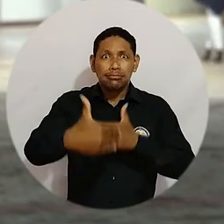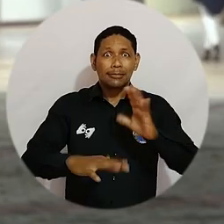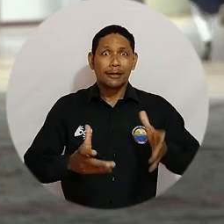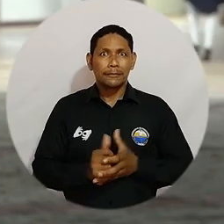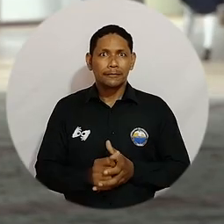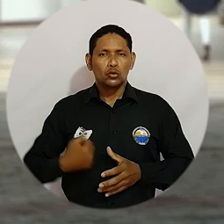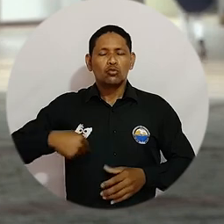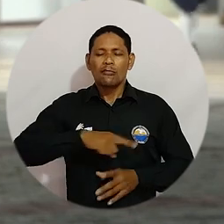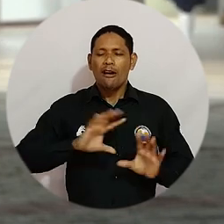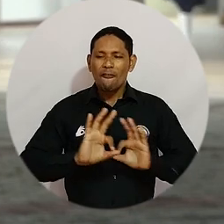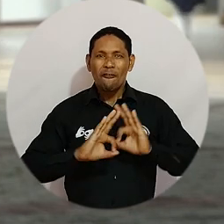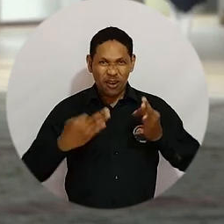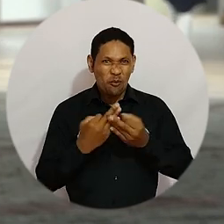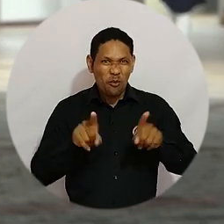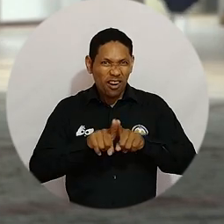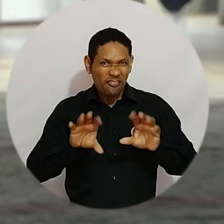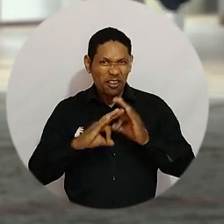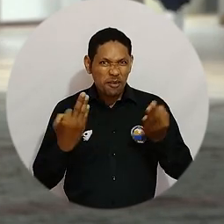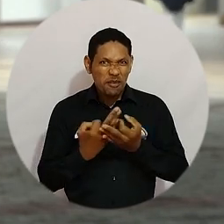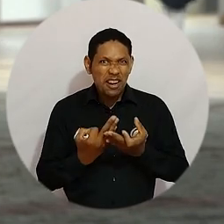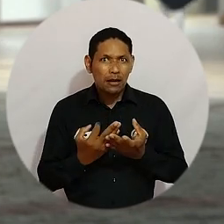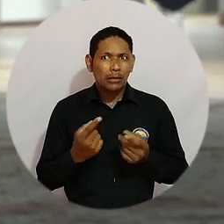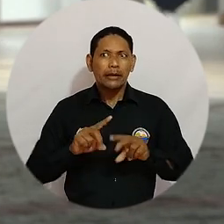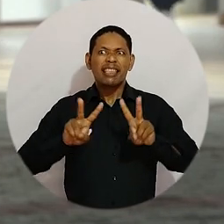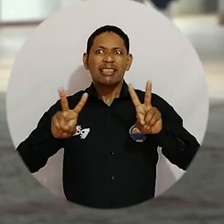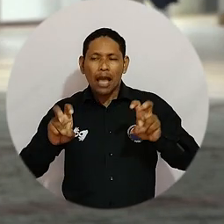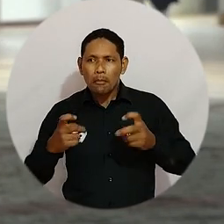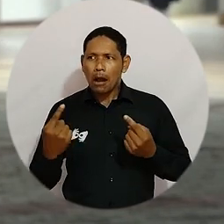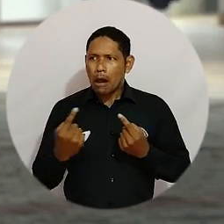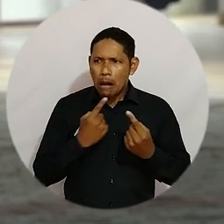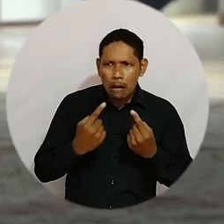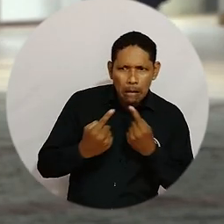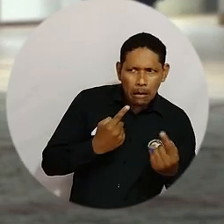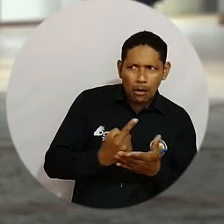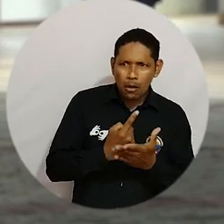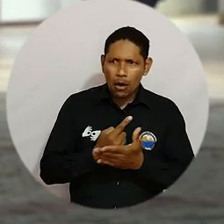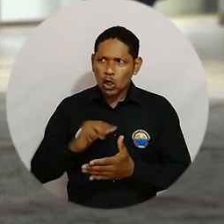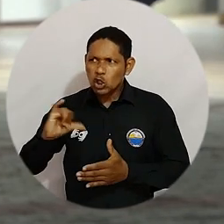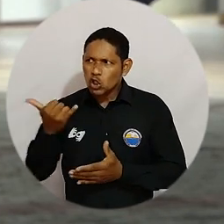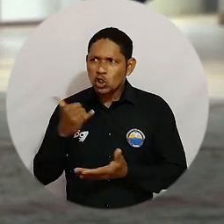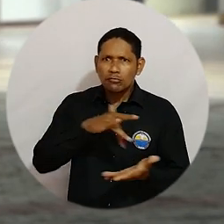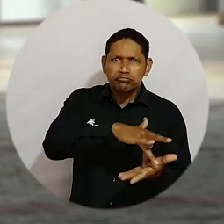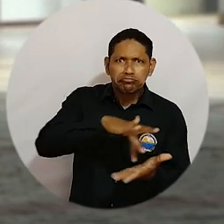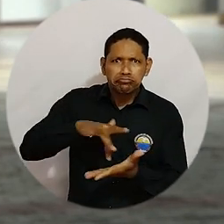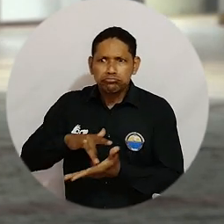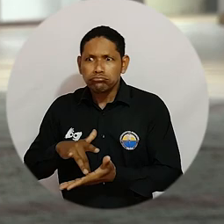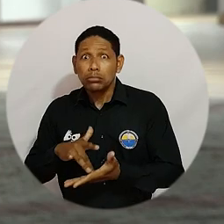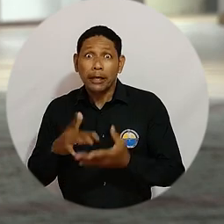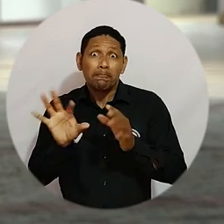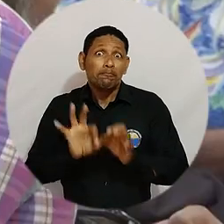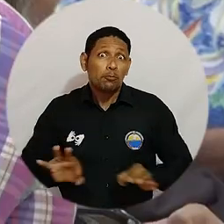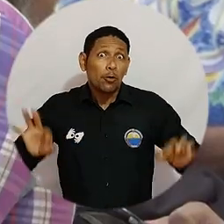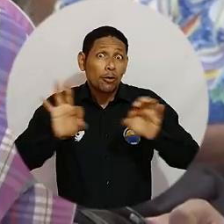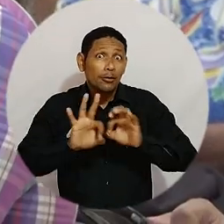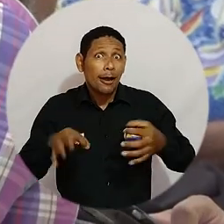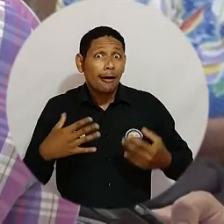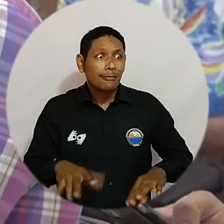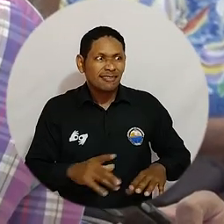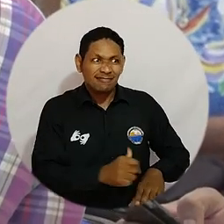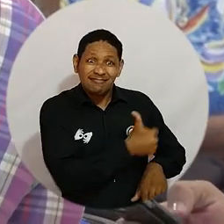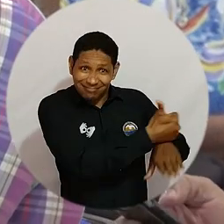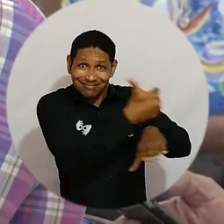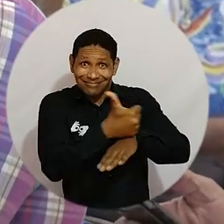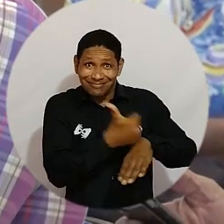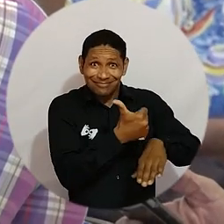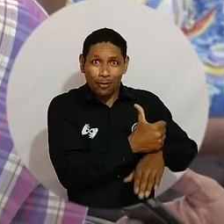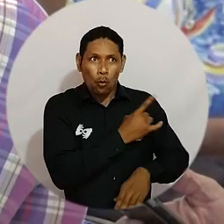plaza. Somos una familia y como familia tenemos que dirimir todos estos temas. El hecho de volver es importante. Es importante, se agradece que las